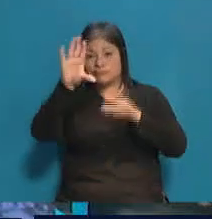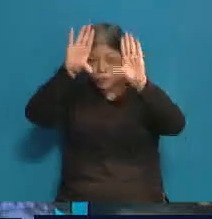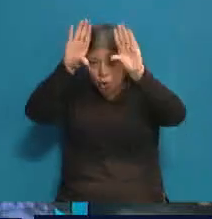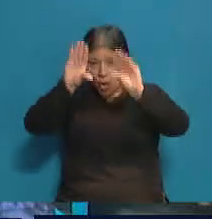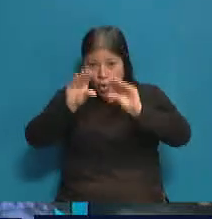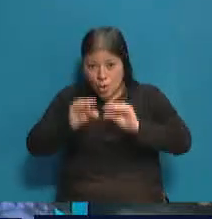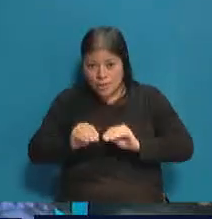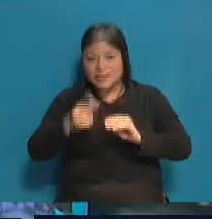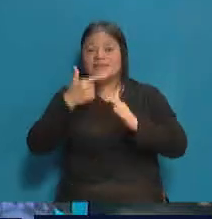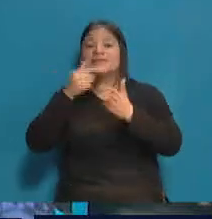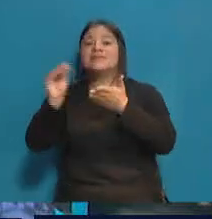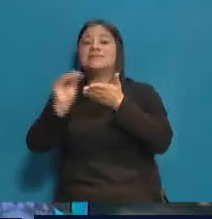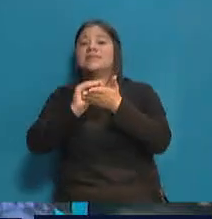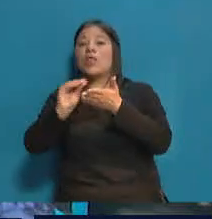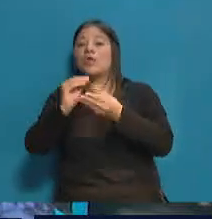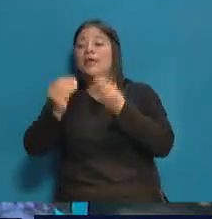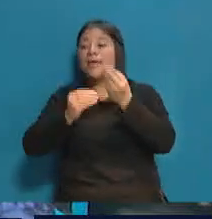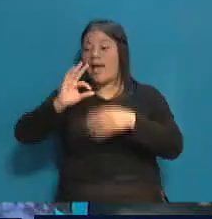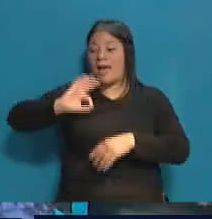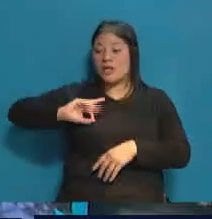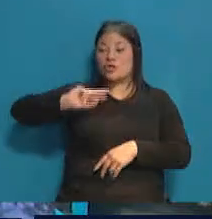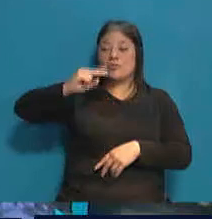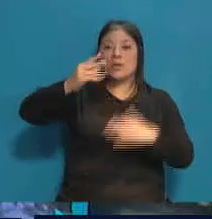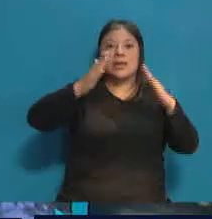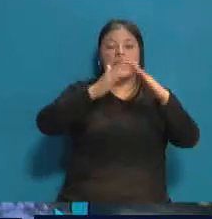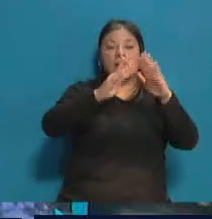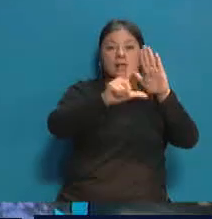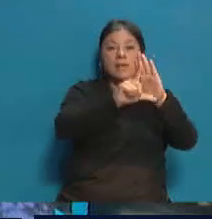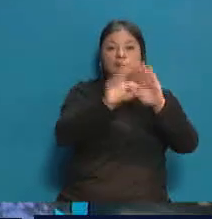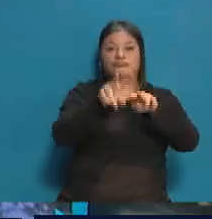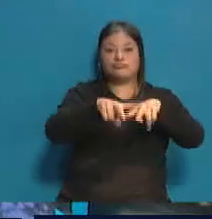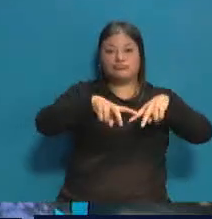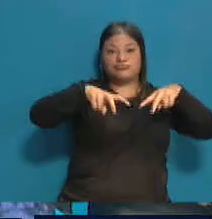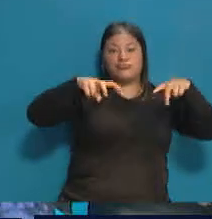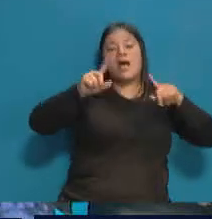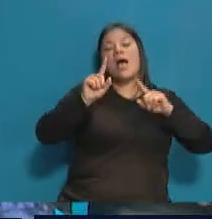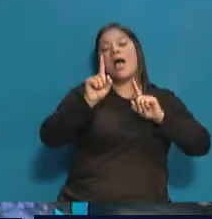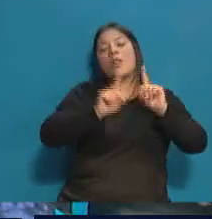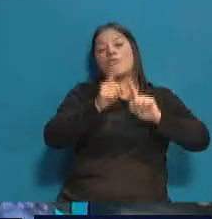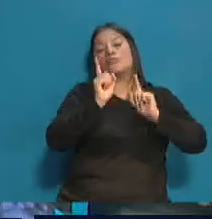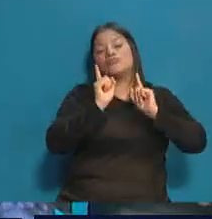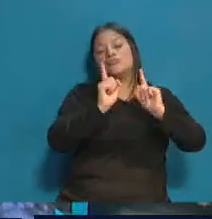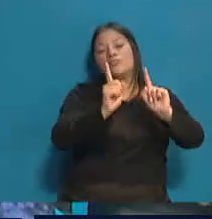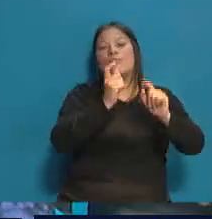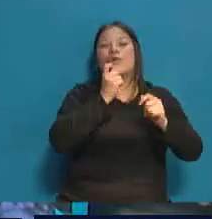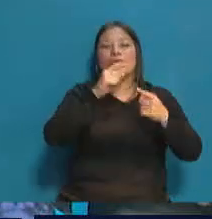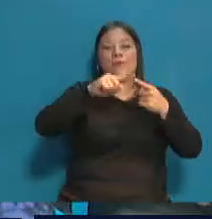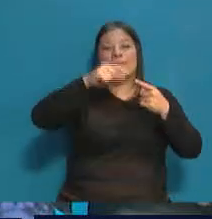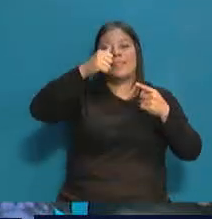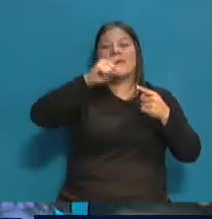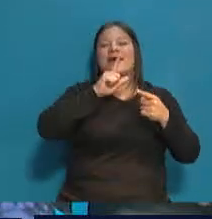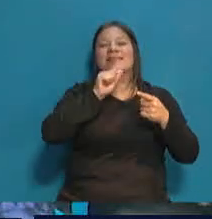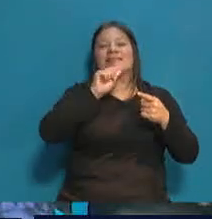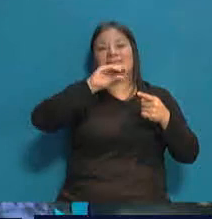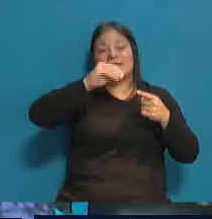incorporar el mes que, el año que viene. Algunos se repiten, como Natacha, por ejemplo. Pero Mercedes Ruz, que va a